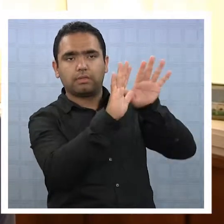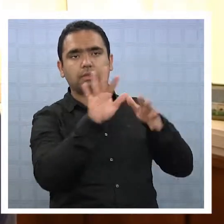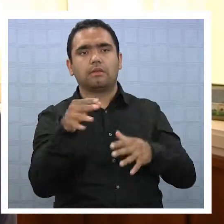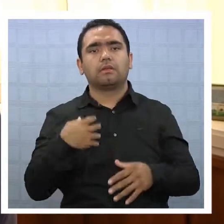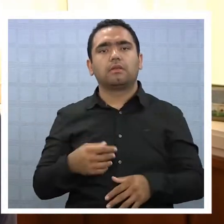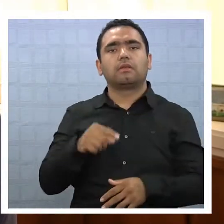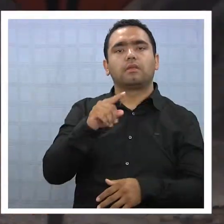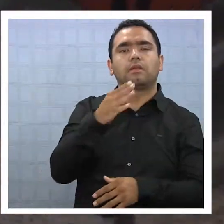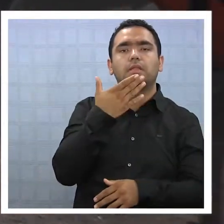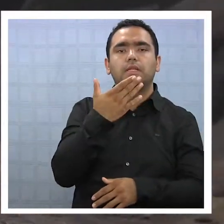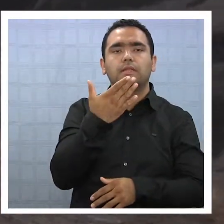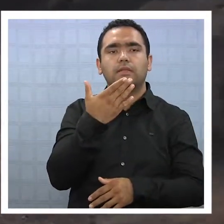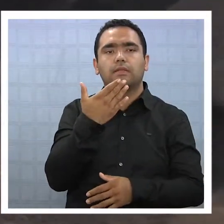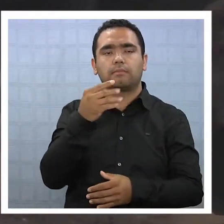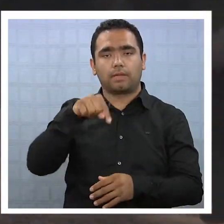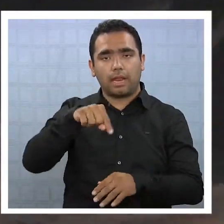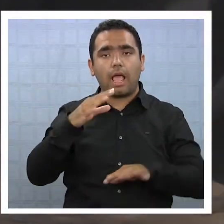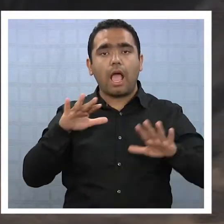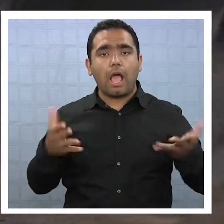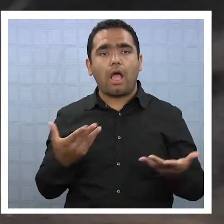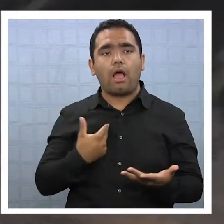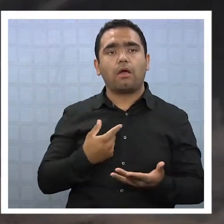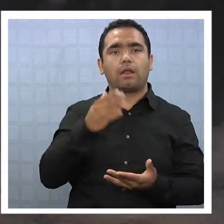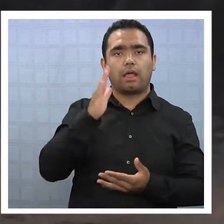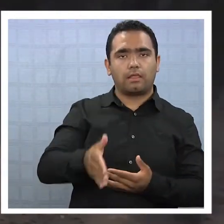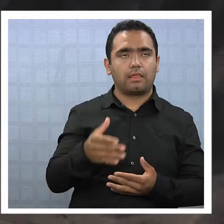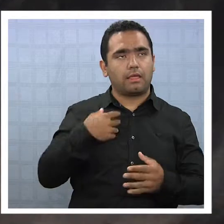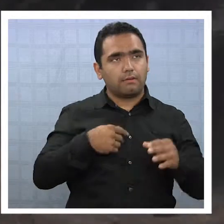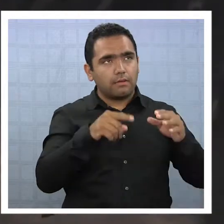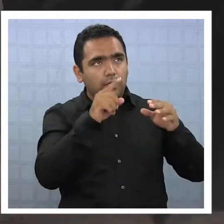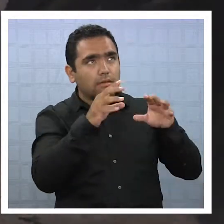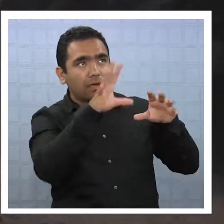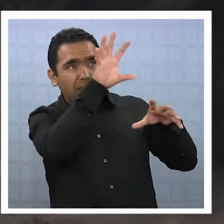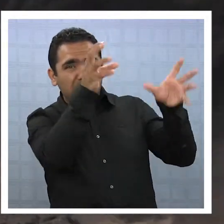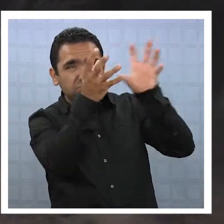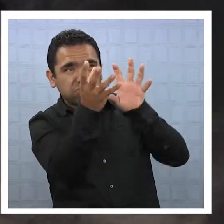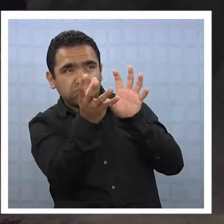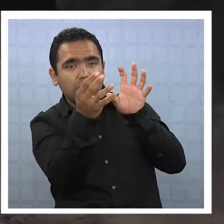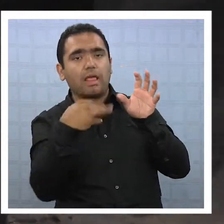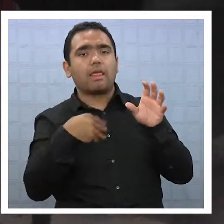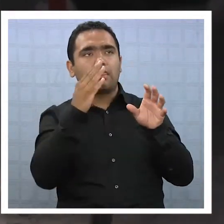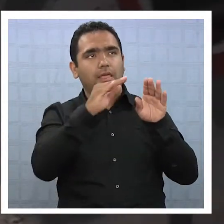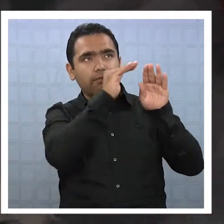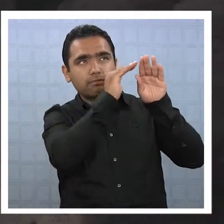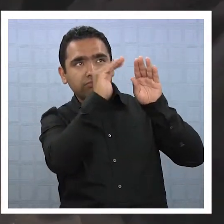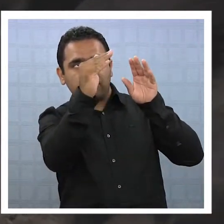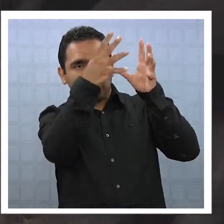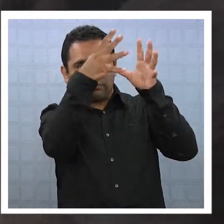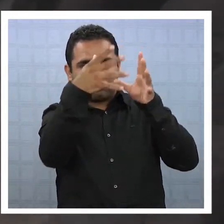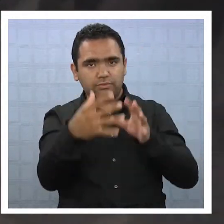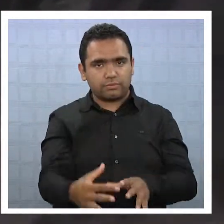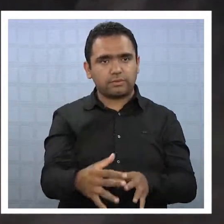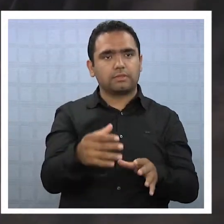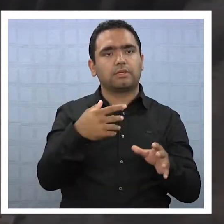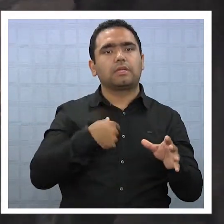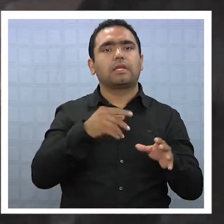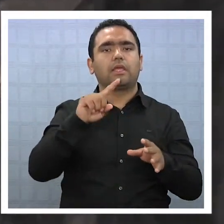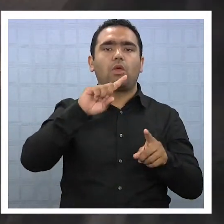pasa es que ahora hay que vaciarlas y volverlas a tejer para poder tener la ruta segura porque el estado que está,